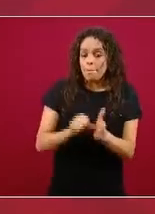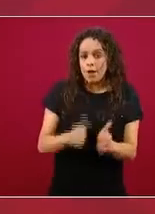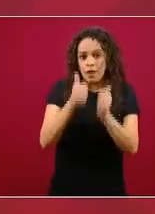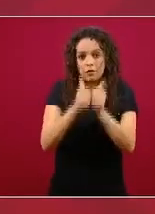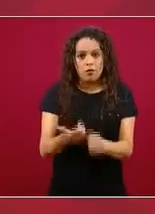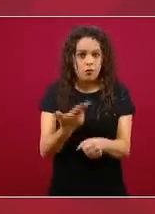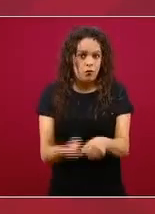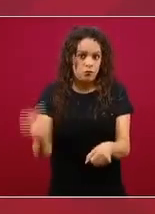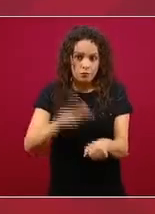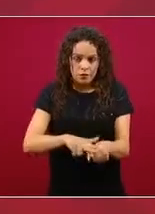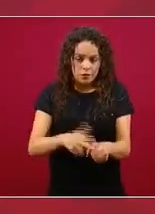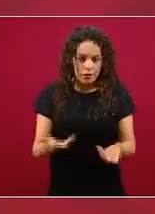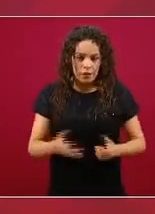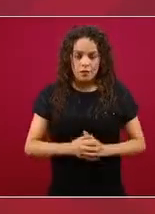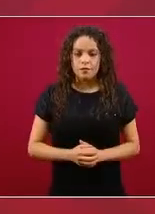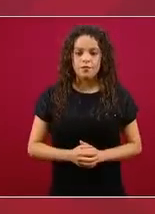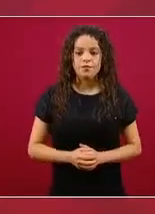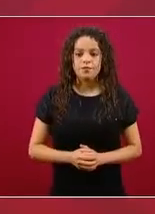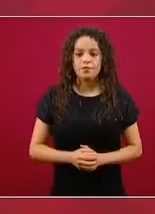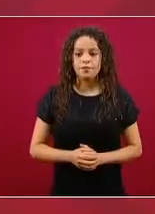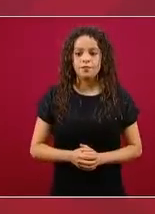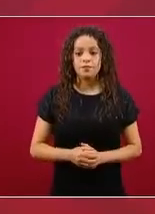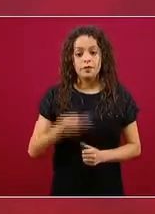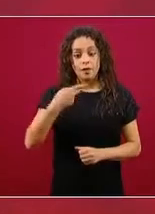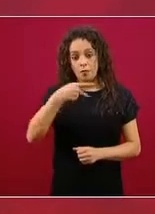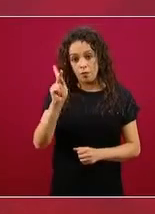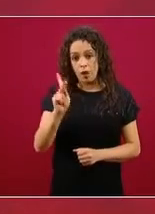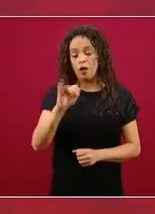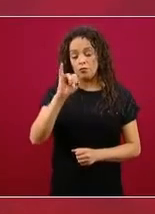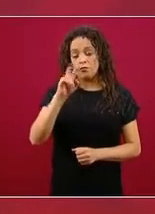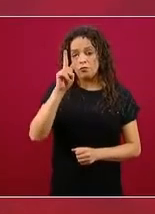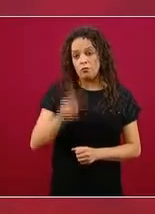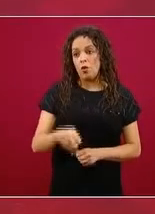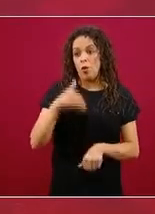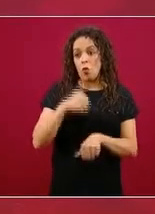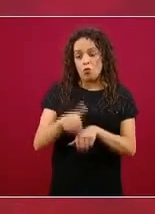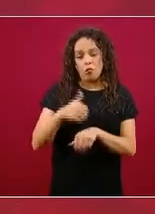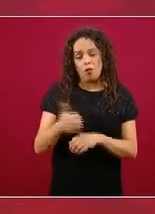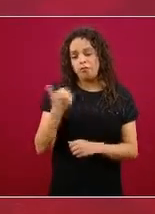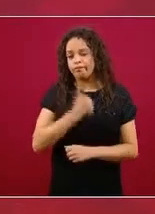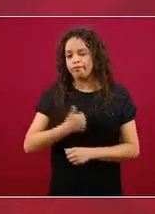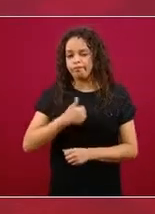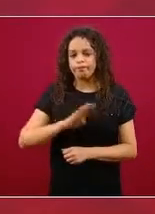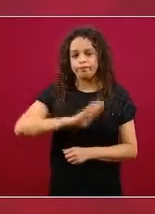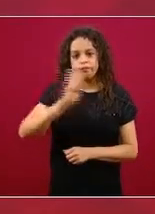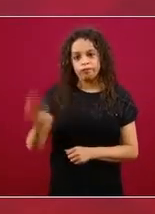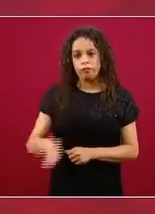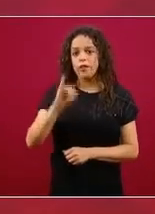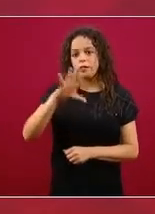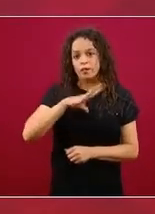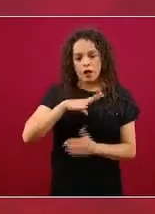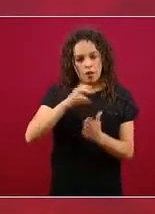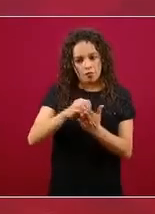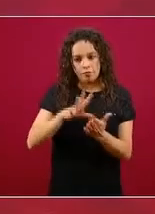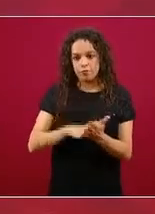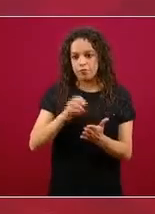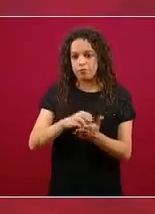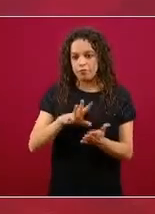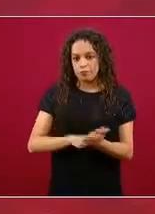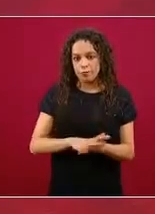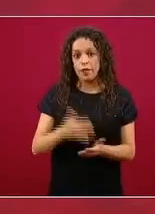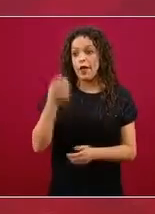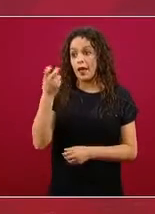Lógicamente, el número de personas que lamentablemente han fallecido sí se tiene y esto también es un número que hay que